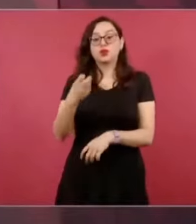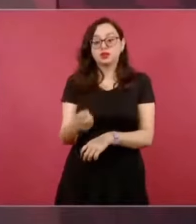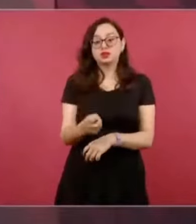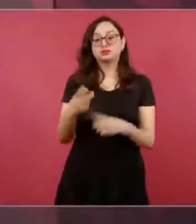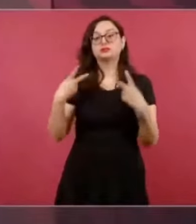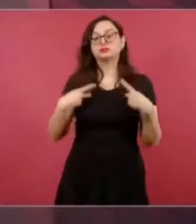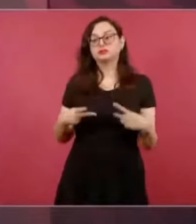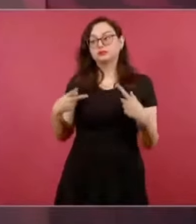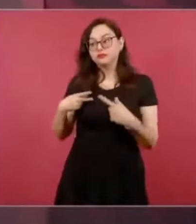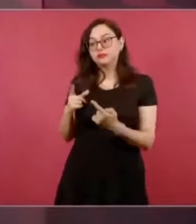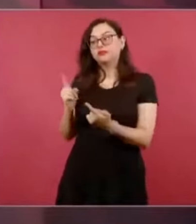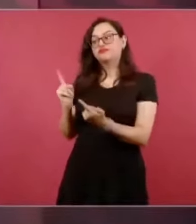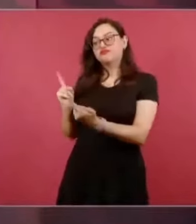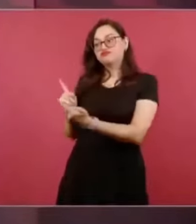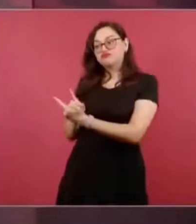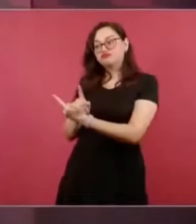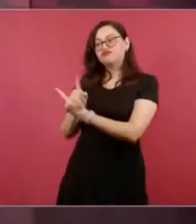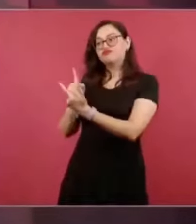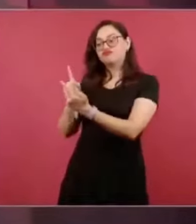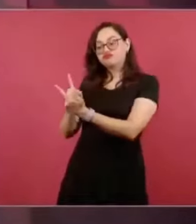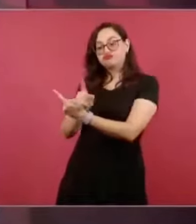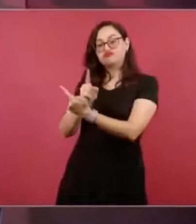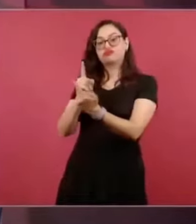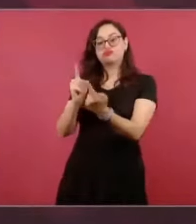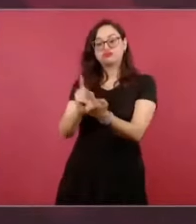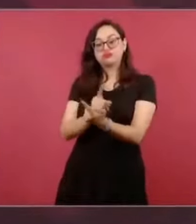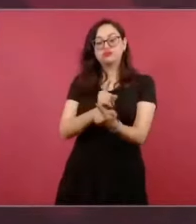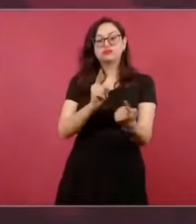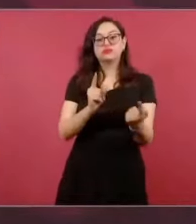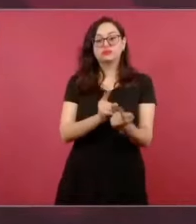y entre todos, millones.